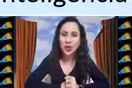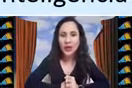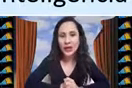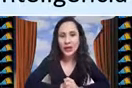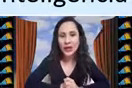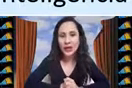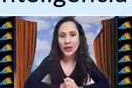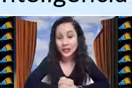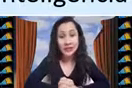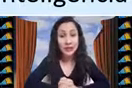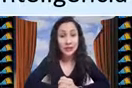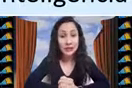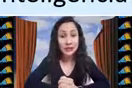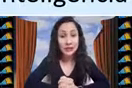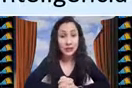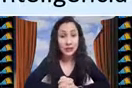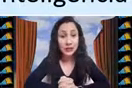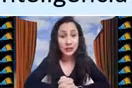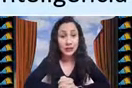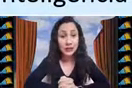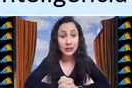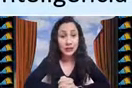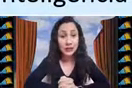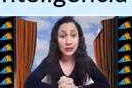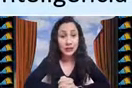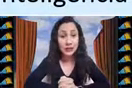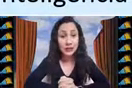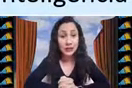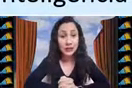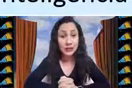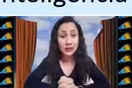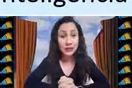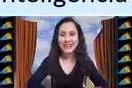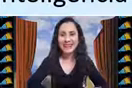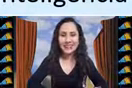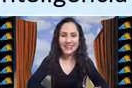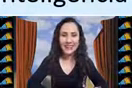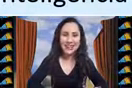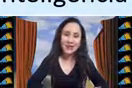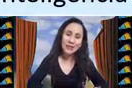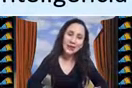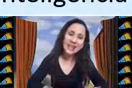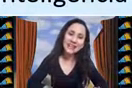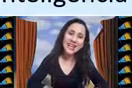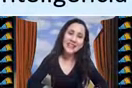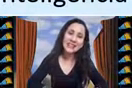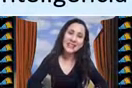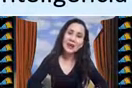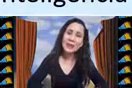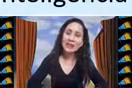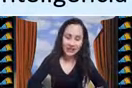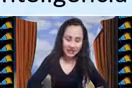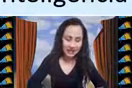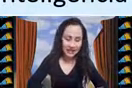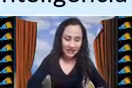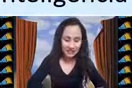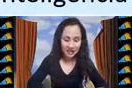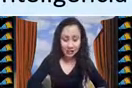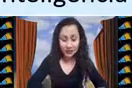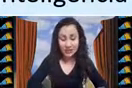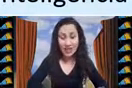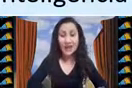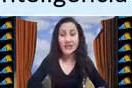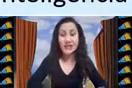y un doctorado en Inteligencia Artificial. Aquí como dato importante es que la maestría en